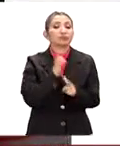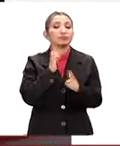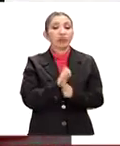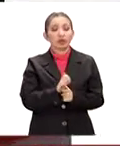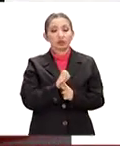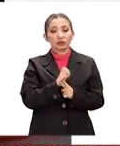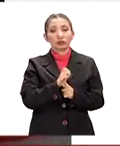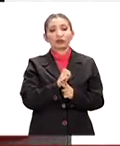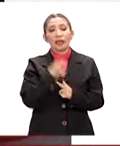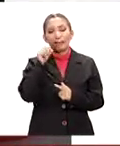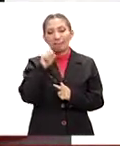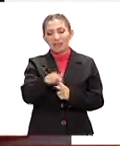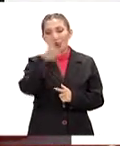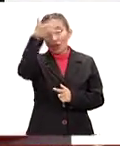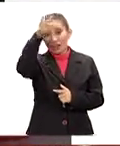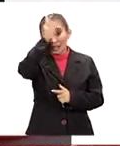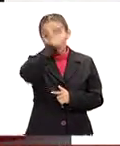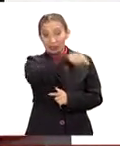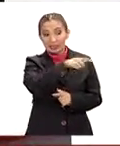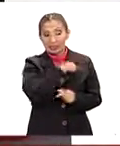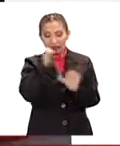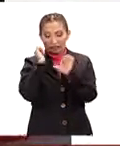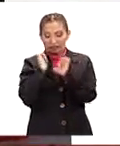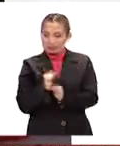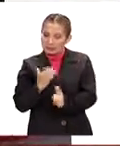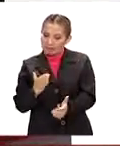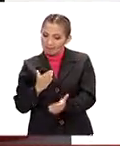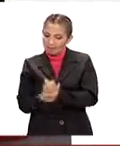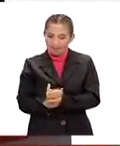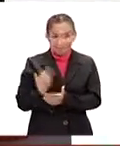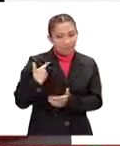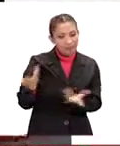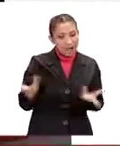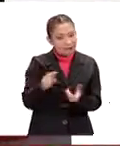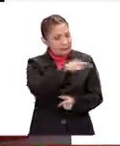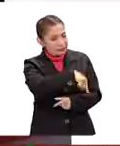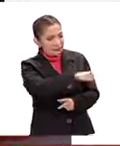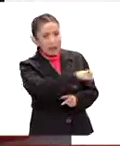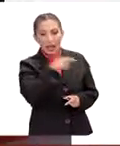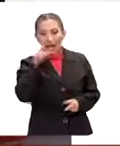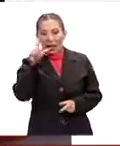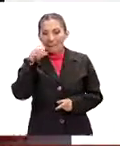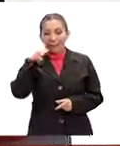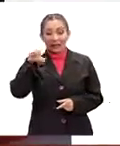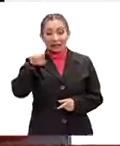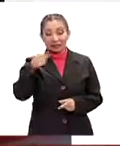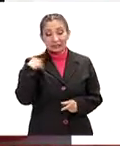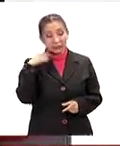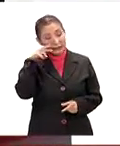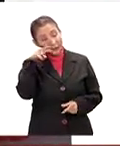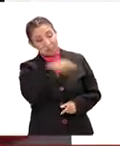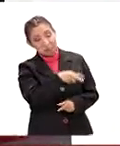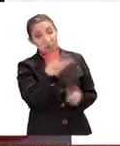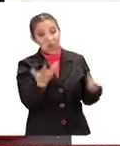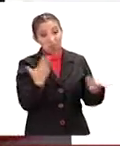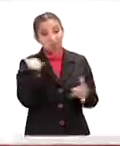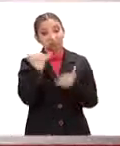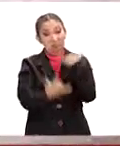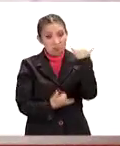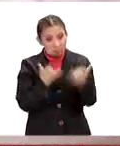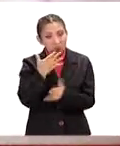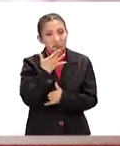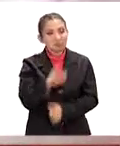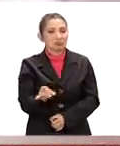ahora el propio Neymar, el que tiene que encargarse de todo lo que hace Lionel, así que va a ser un, pues, un partido